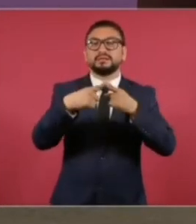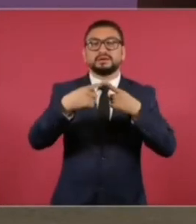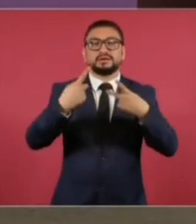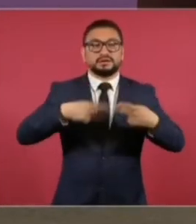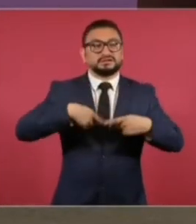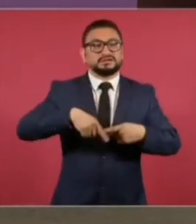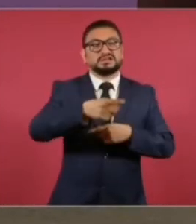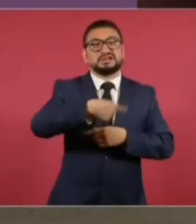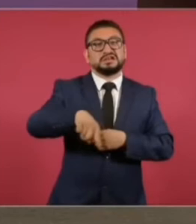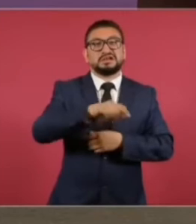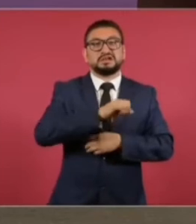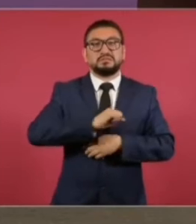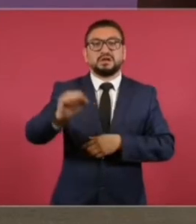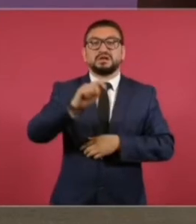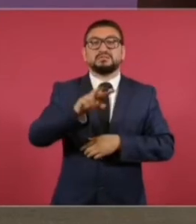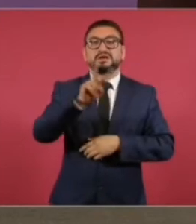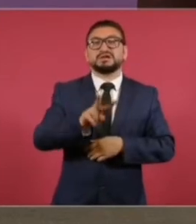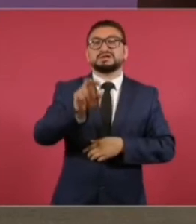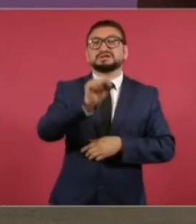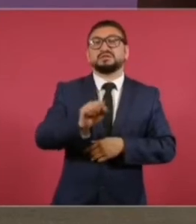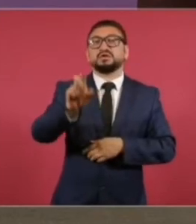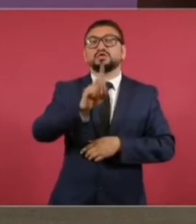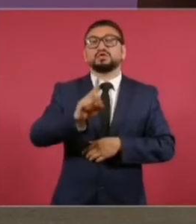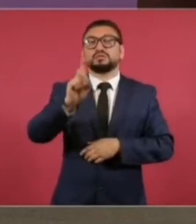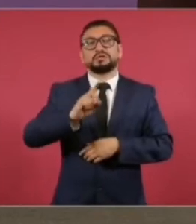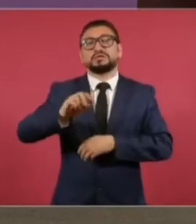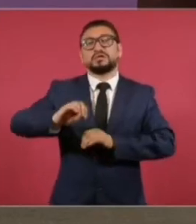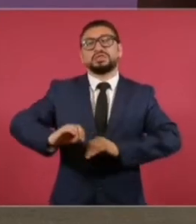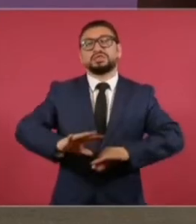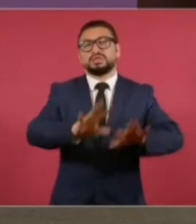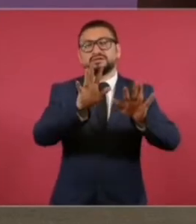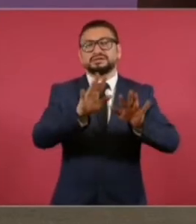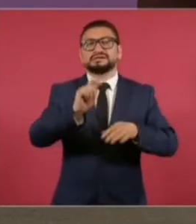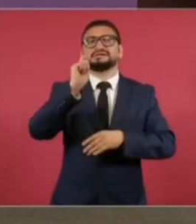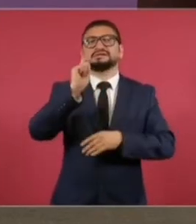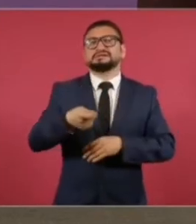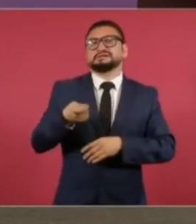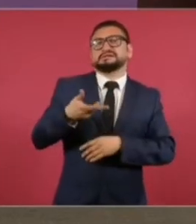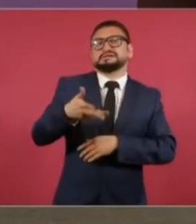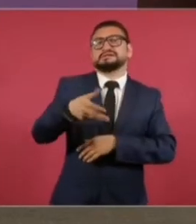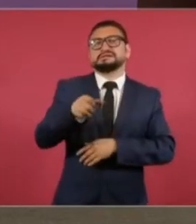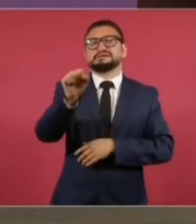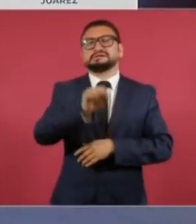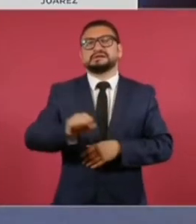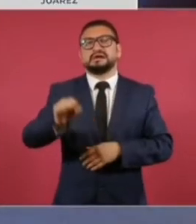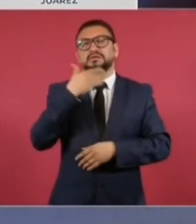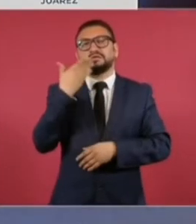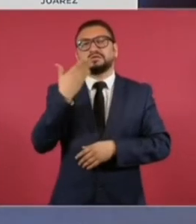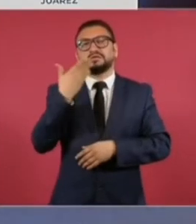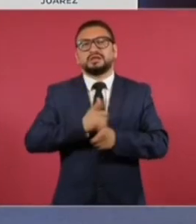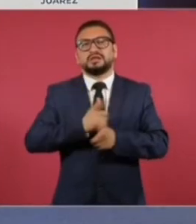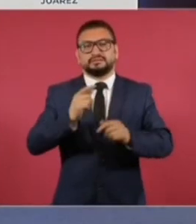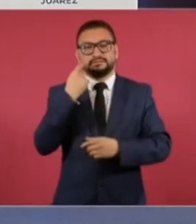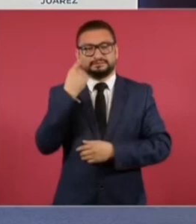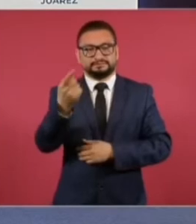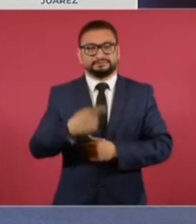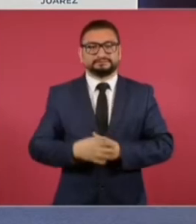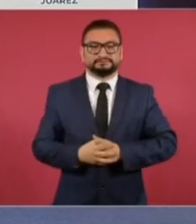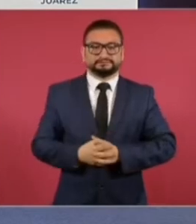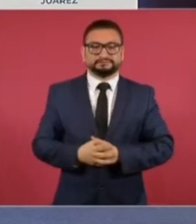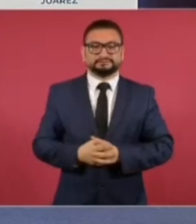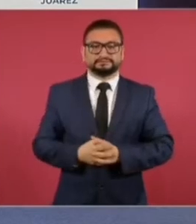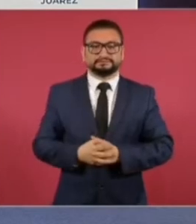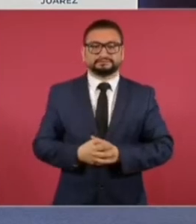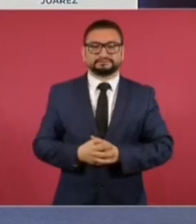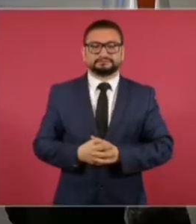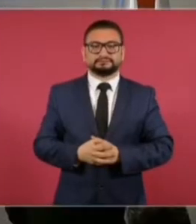en fines de semana. Viernes, sábado, domingo, sabadazo clásico. Adelante. Este